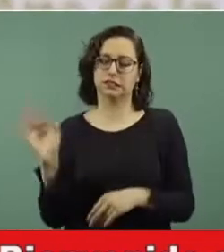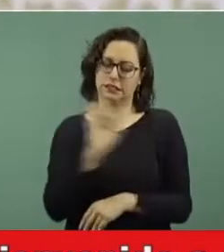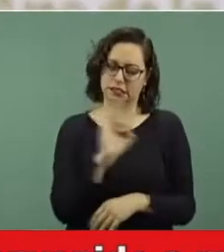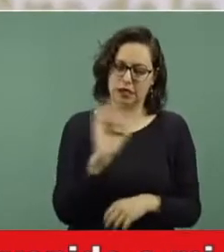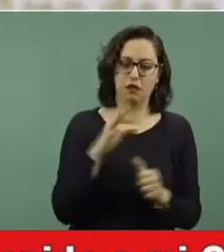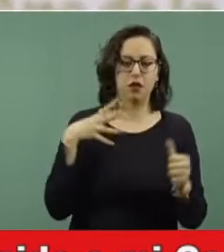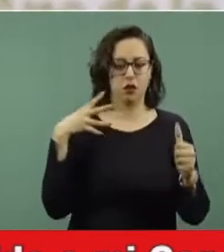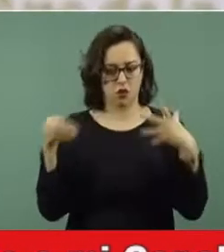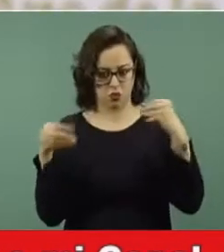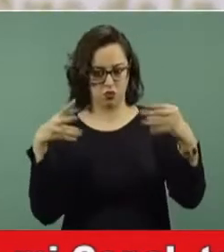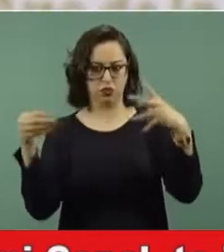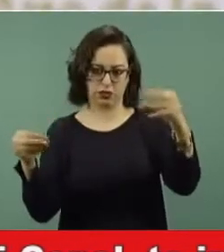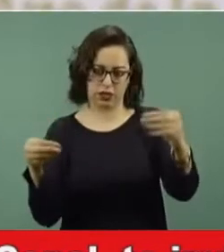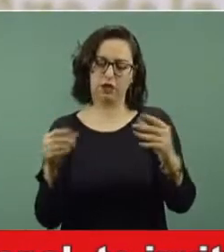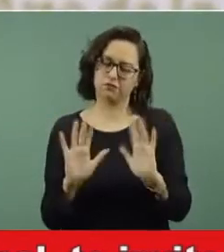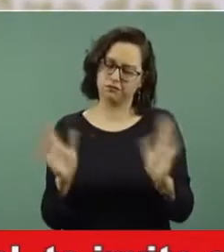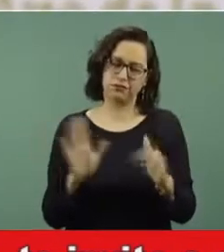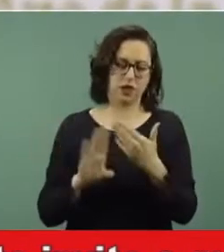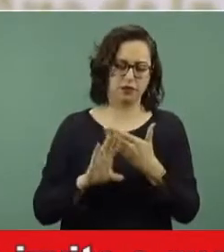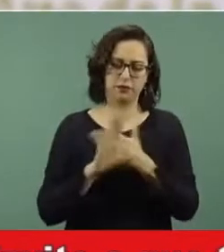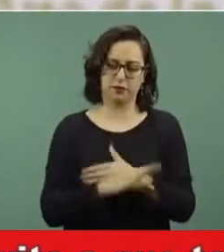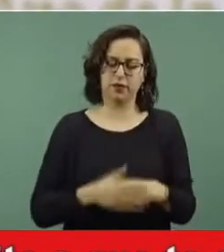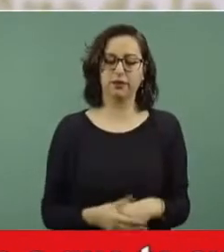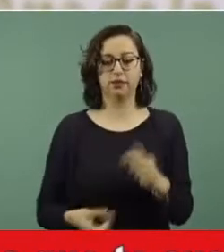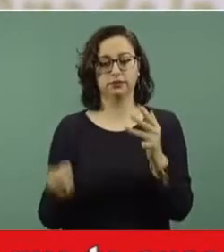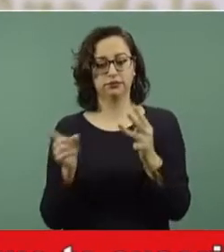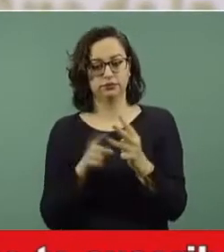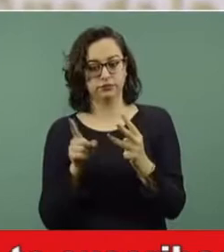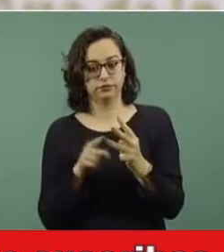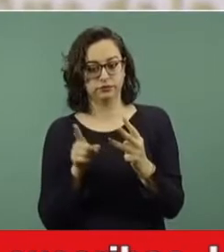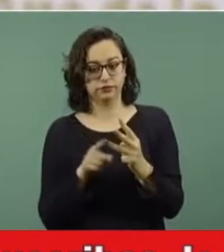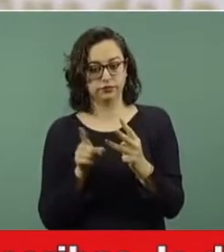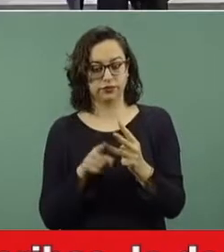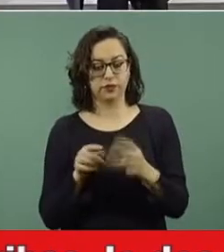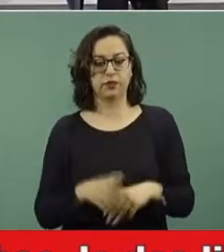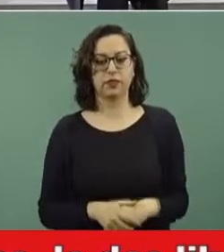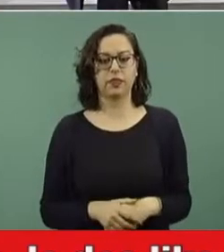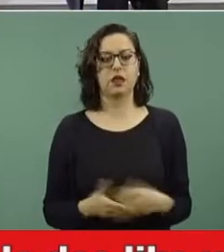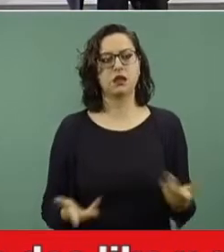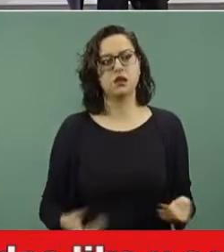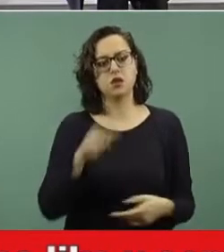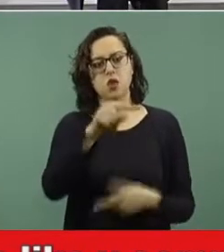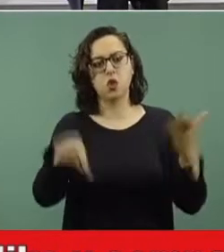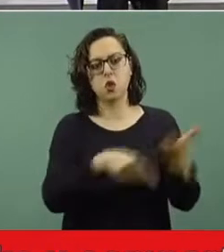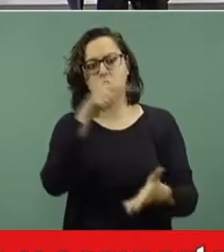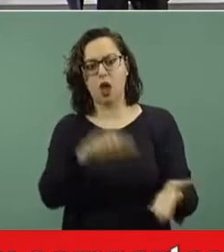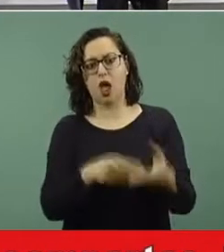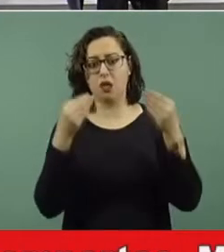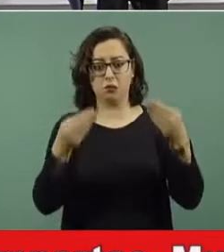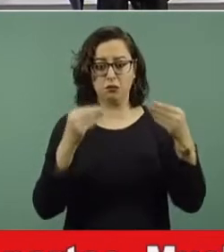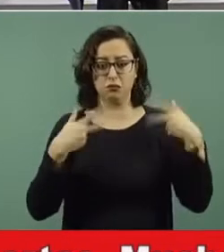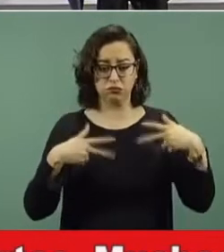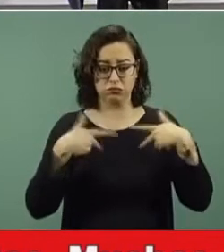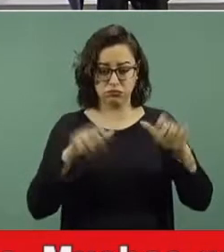que haya, por lo tanto, menor propagación del virus. La tercera, asistir a lugares con poca gente. Esto lo hemos enfatizado una